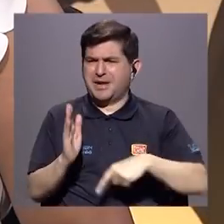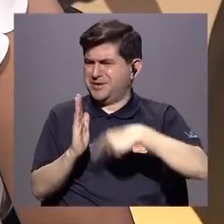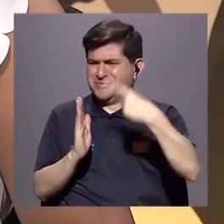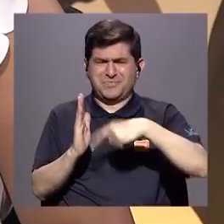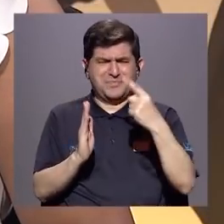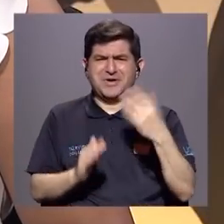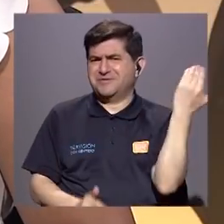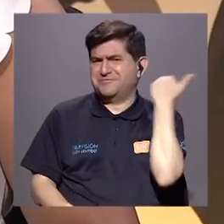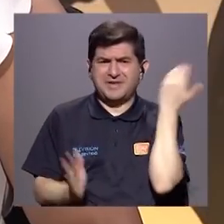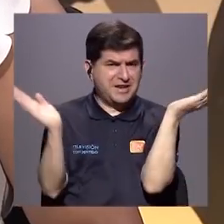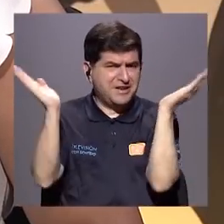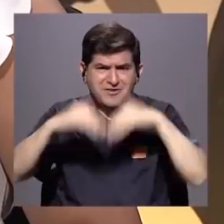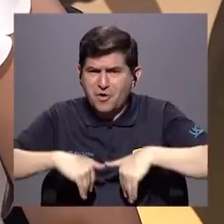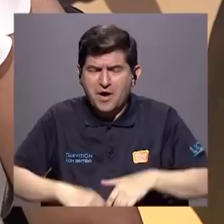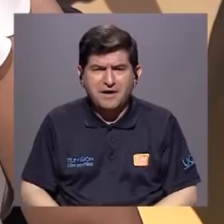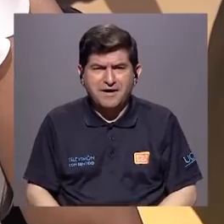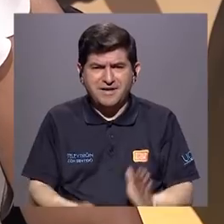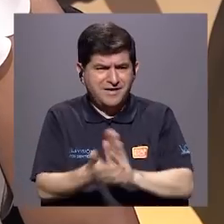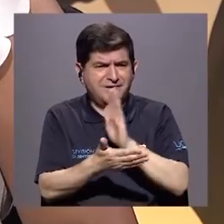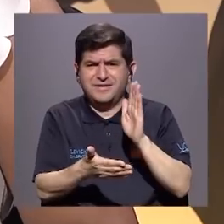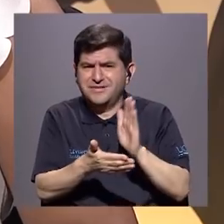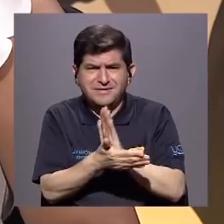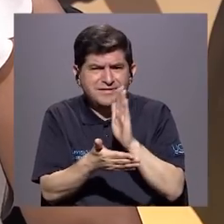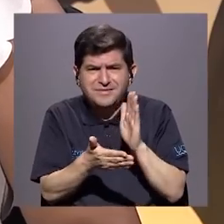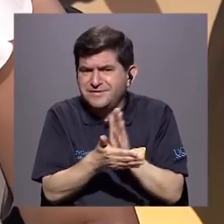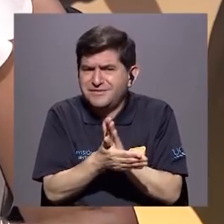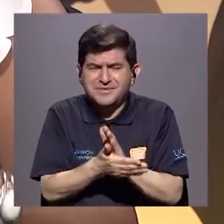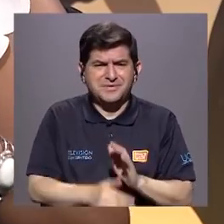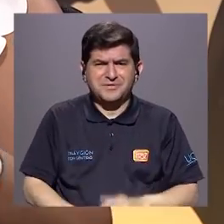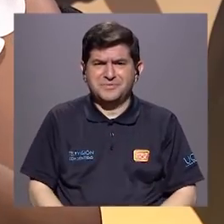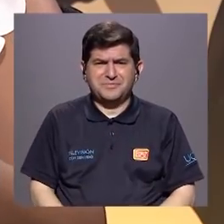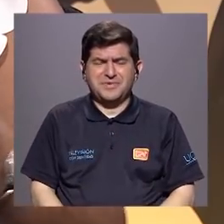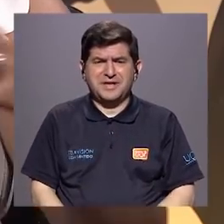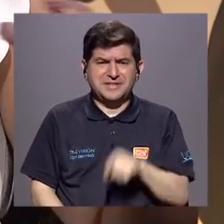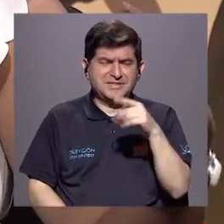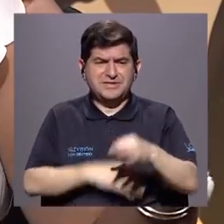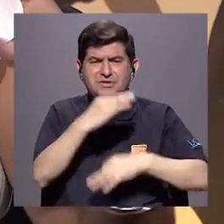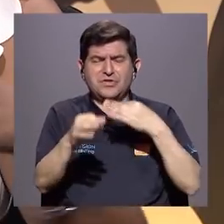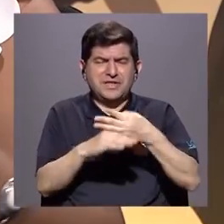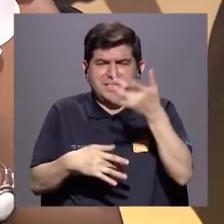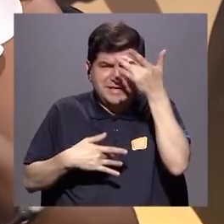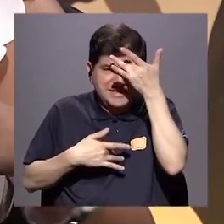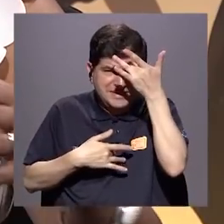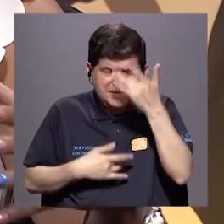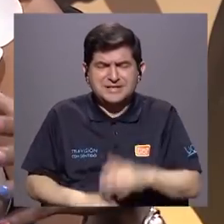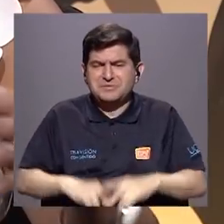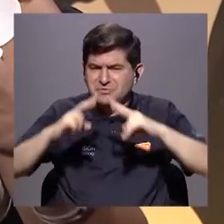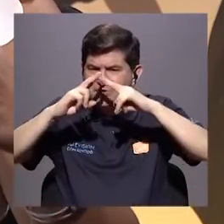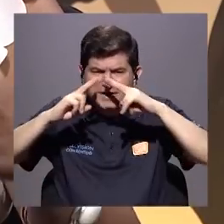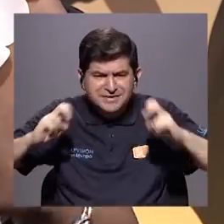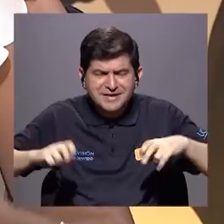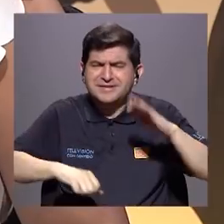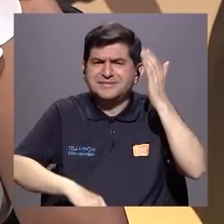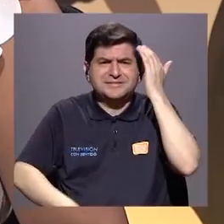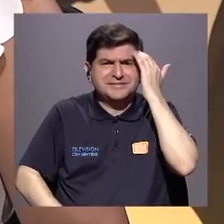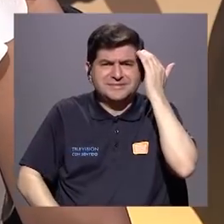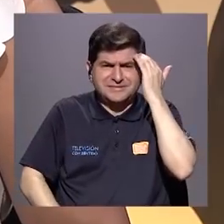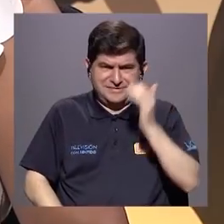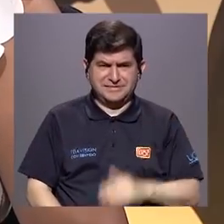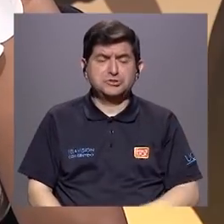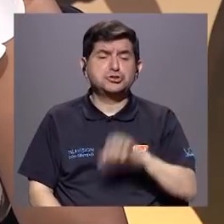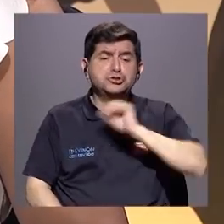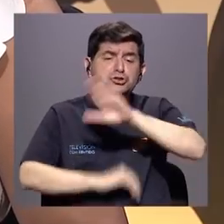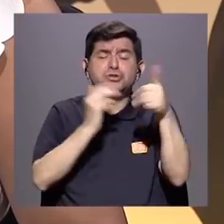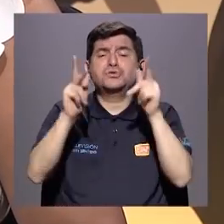hay ningún perfil de víctima, no hay documentación epidemiológica o longitudinal que nos haga pensar